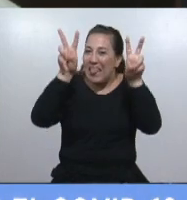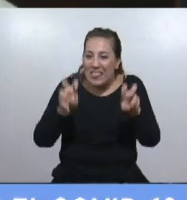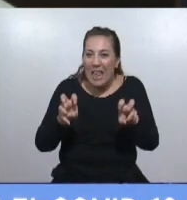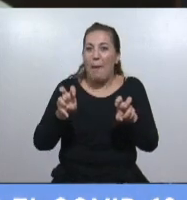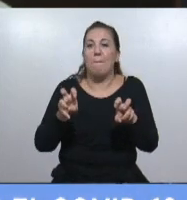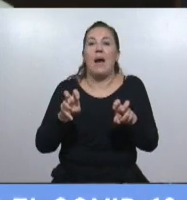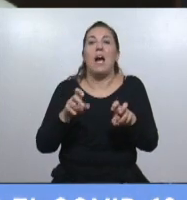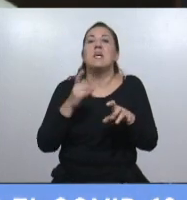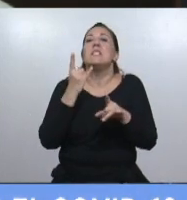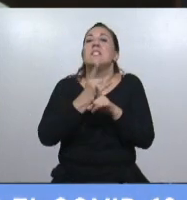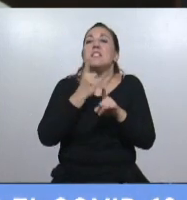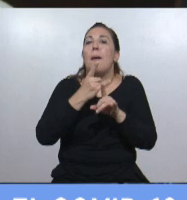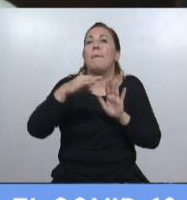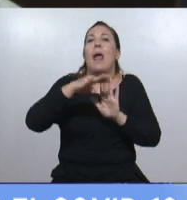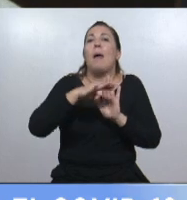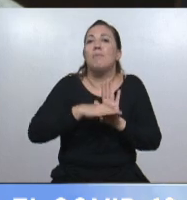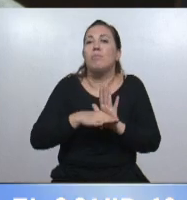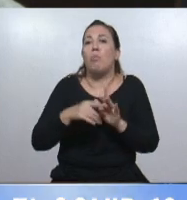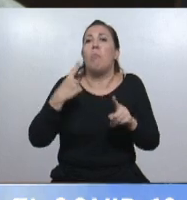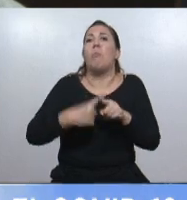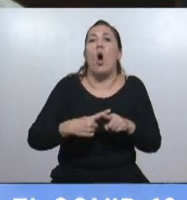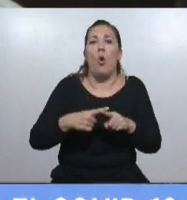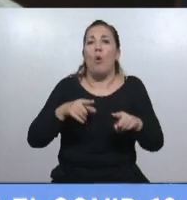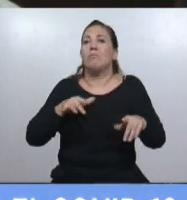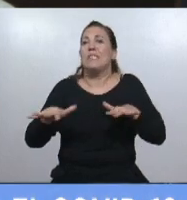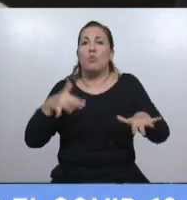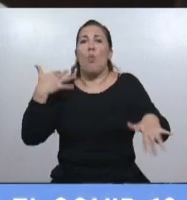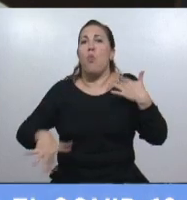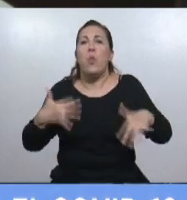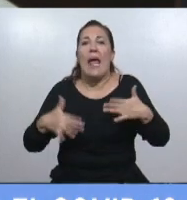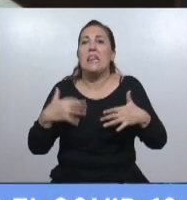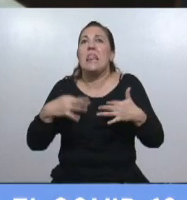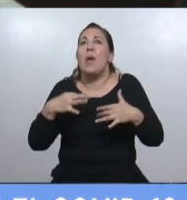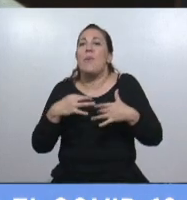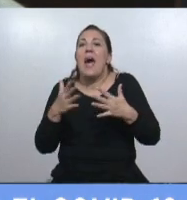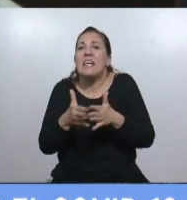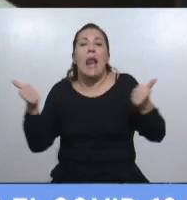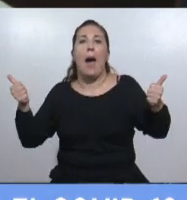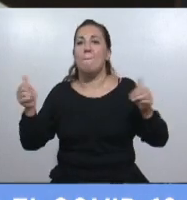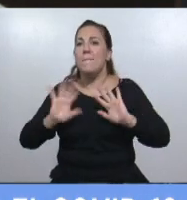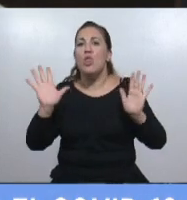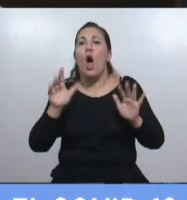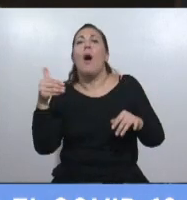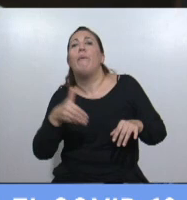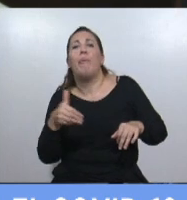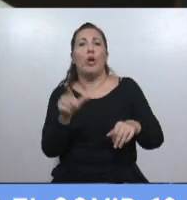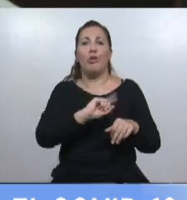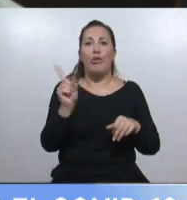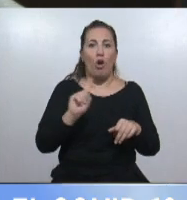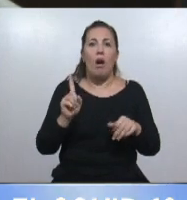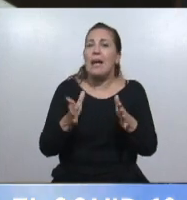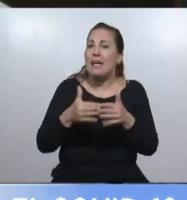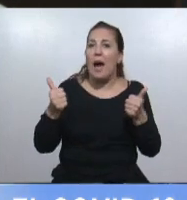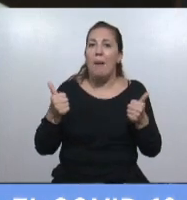se trata de medidas urgentes que hay que tomar sin demora. Muchas veces hasta las consideramos